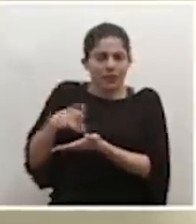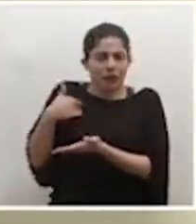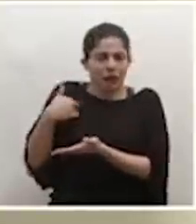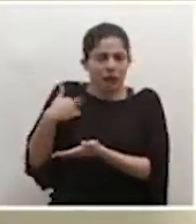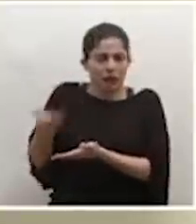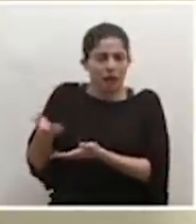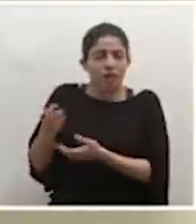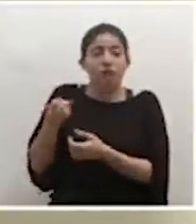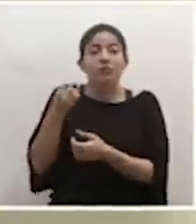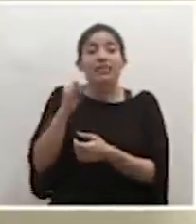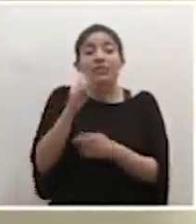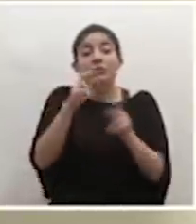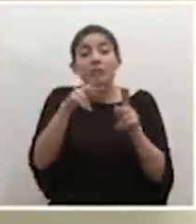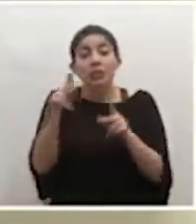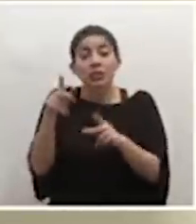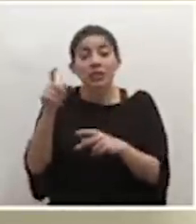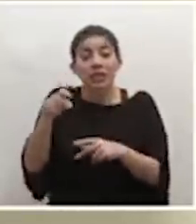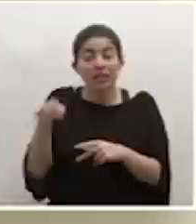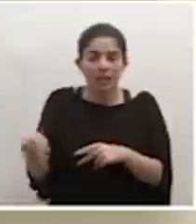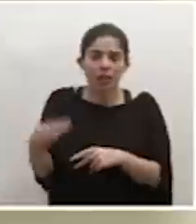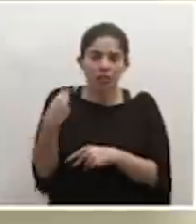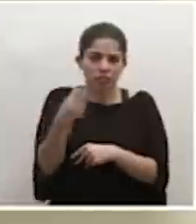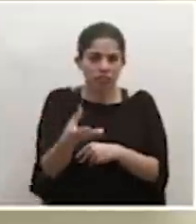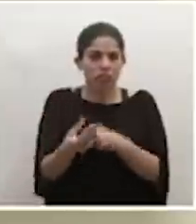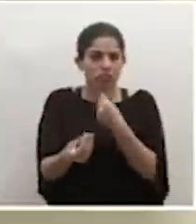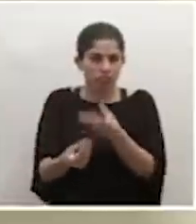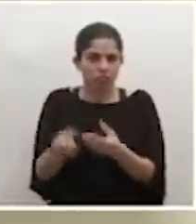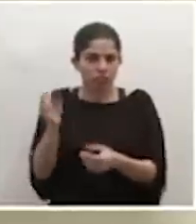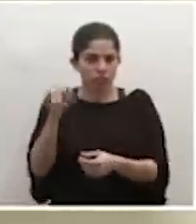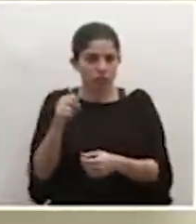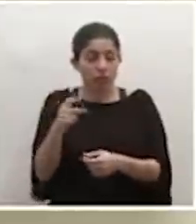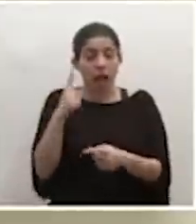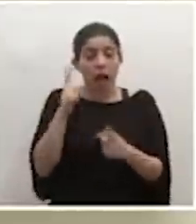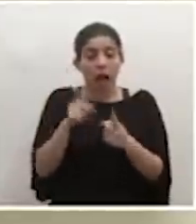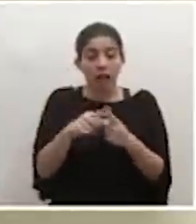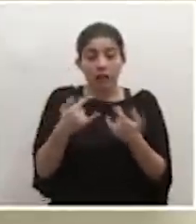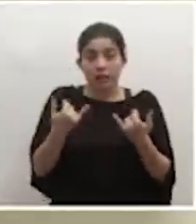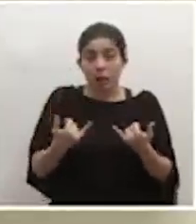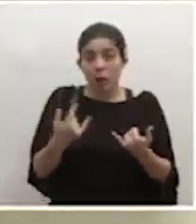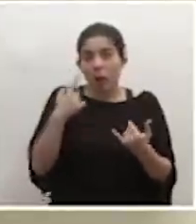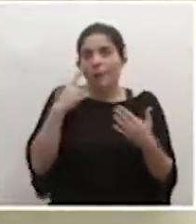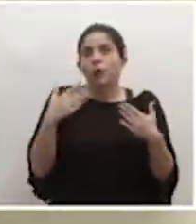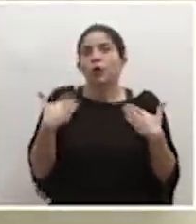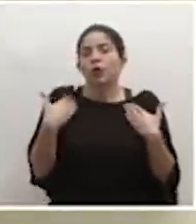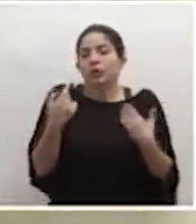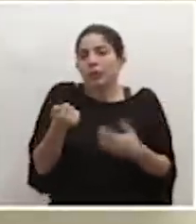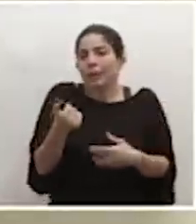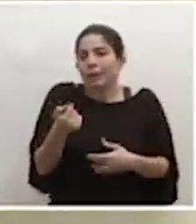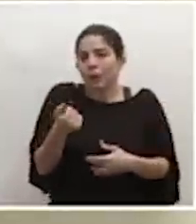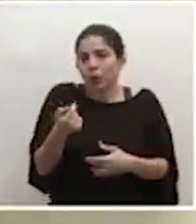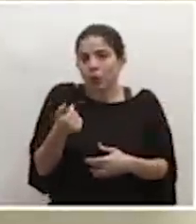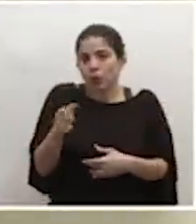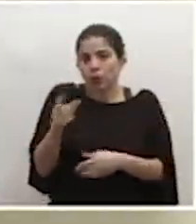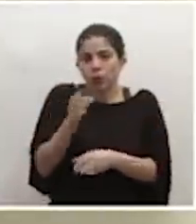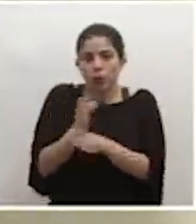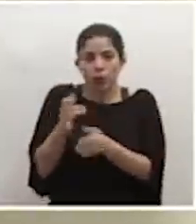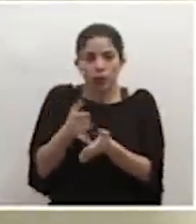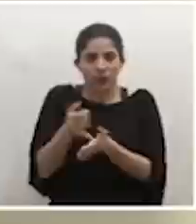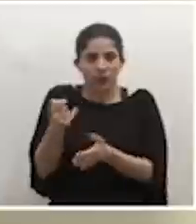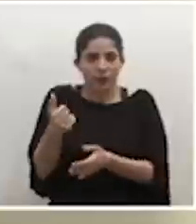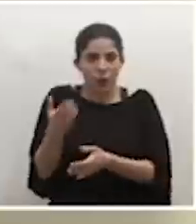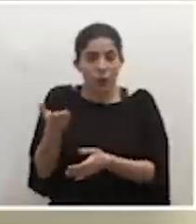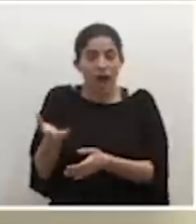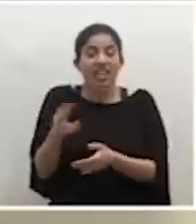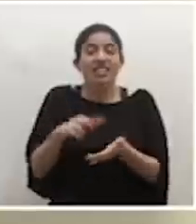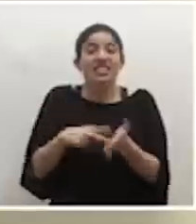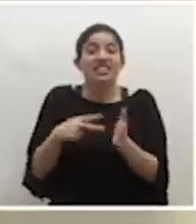claro que se estará usando en los casos que se meriten, que por el momento y por dicha no han sido tan cuantiosos en unidades de cuidados intensivos, que es